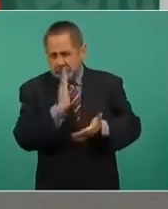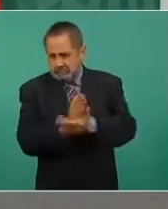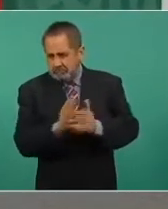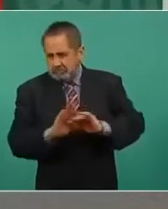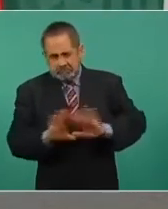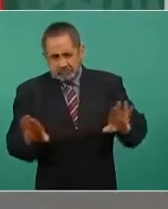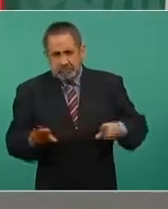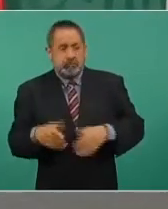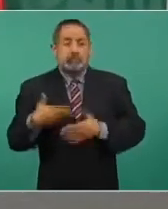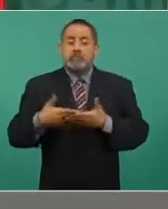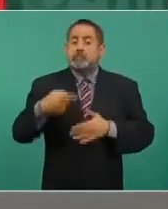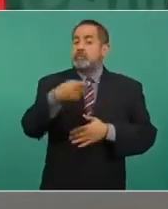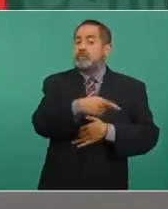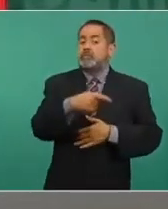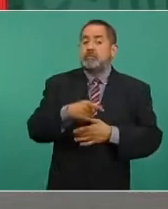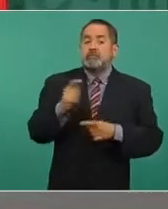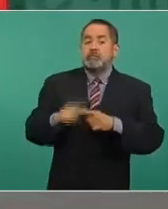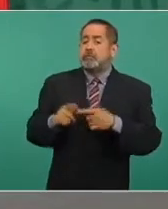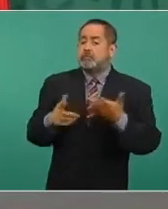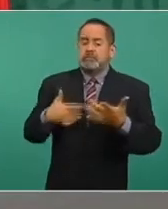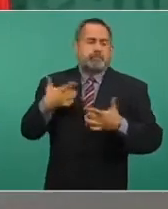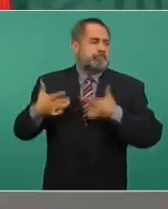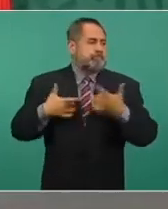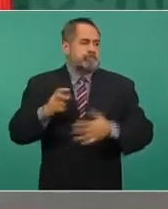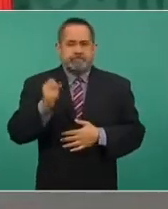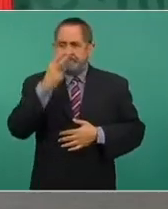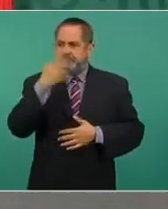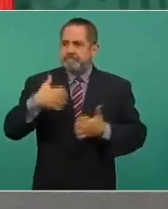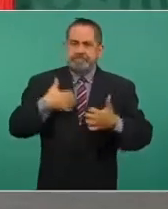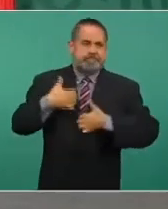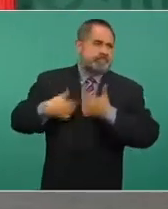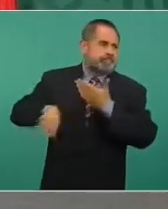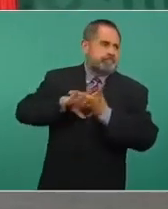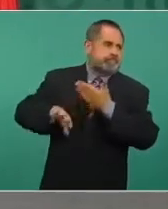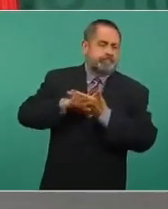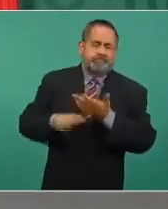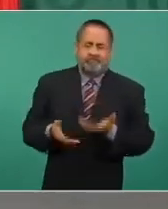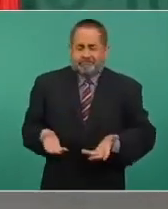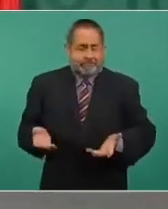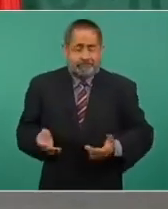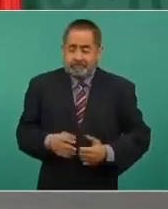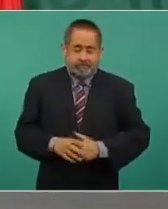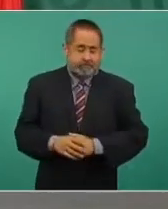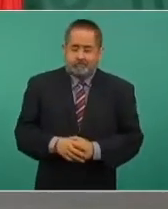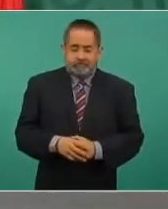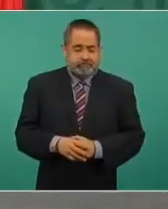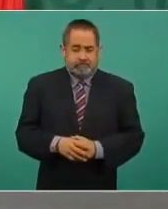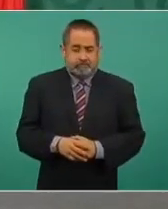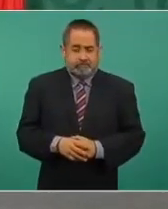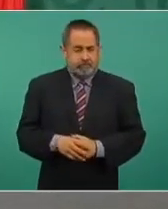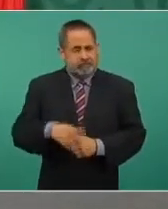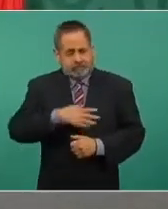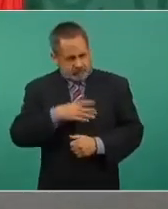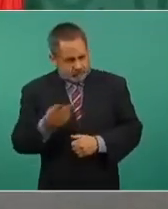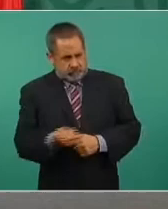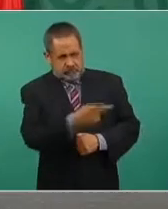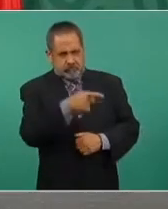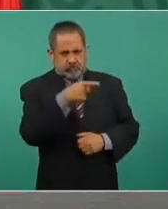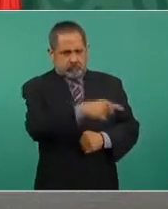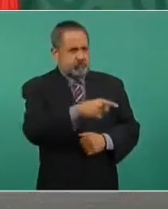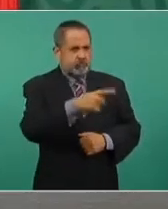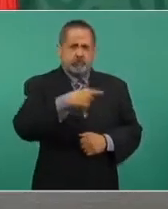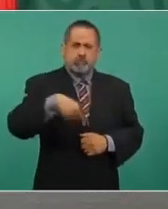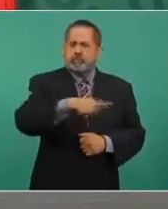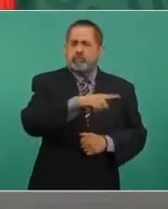se sienten perseguidos. Pero yo le pregunto a la